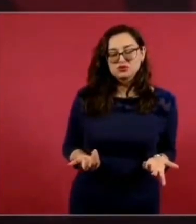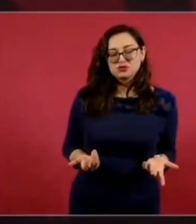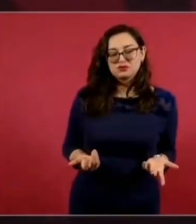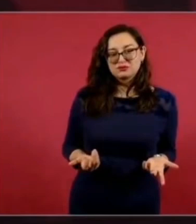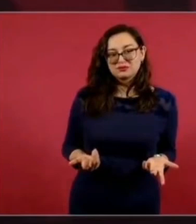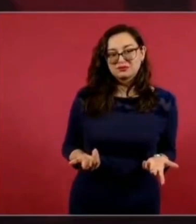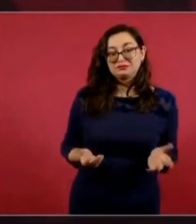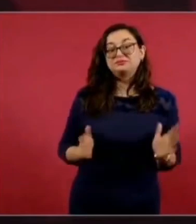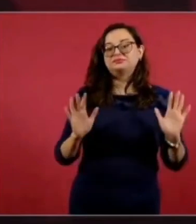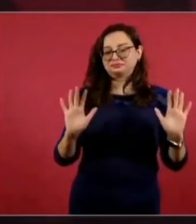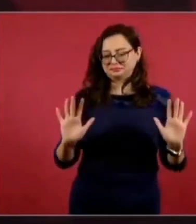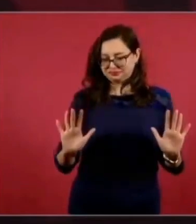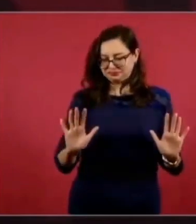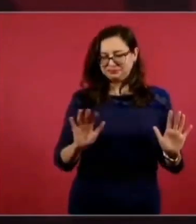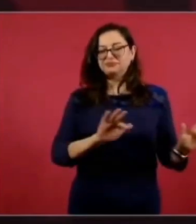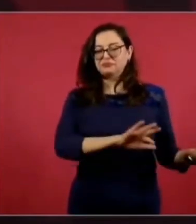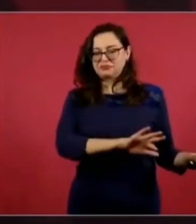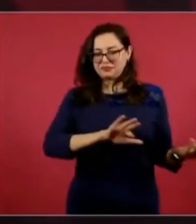Pero bueno,